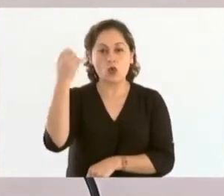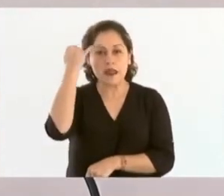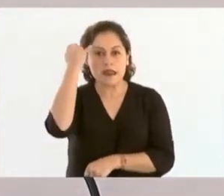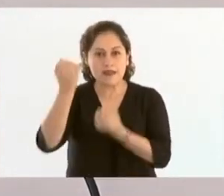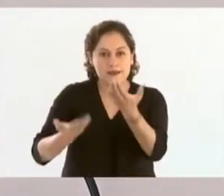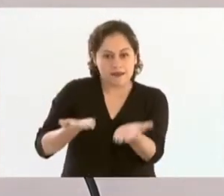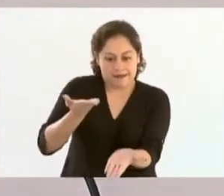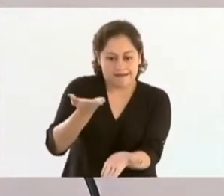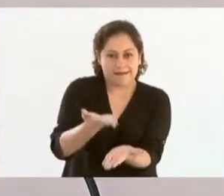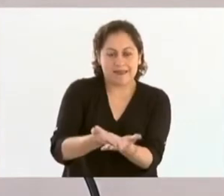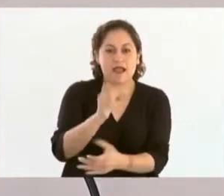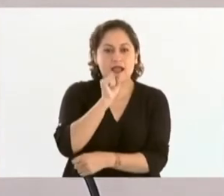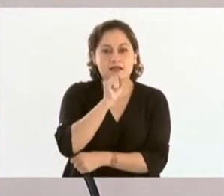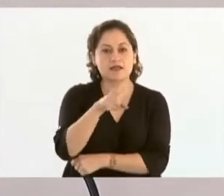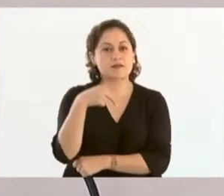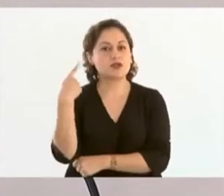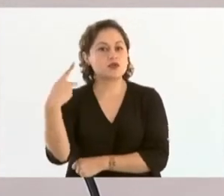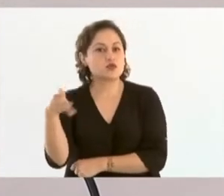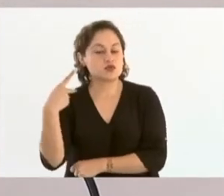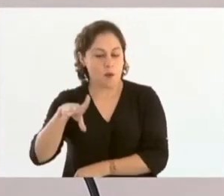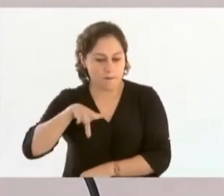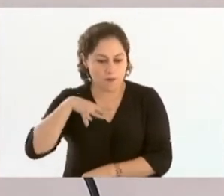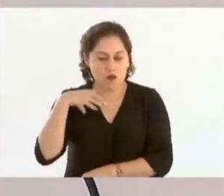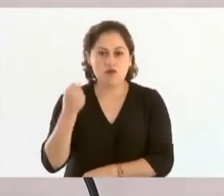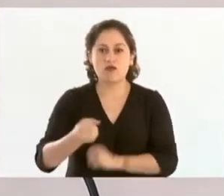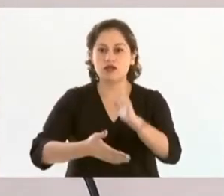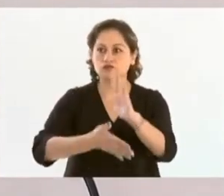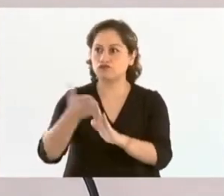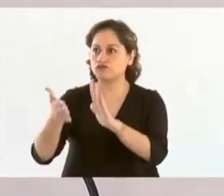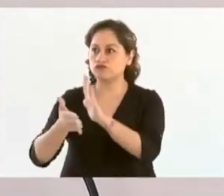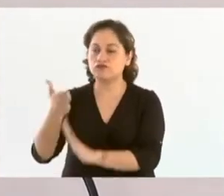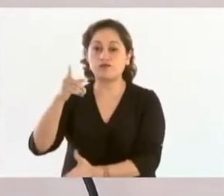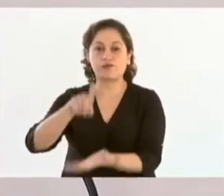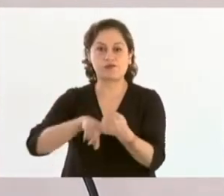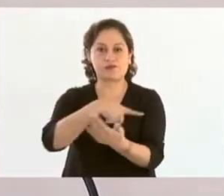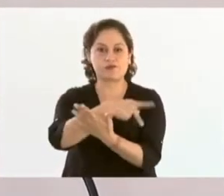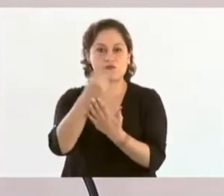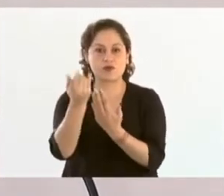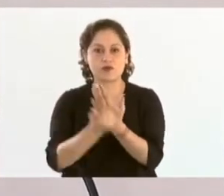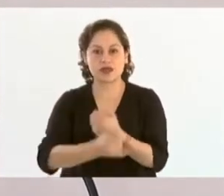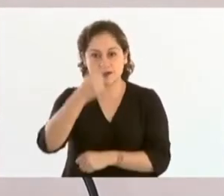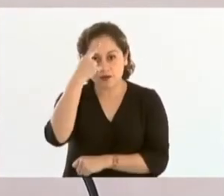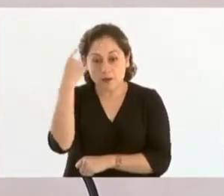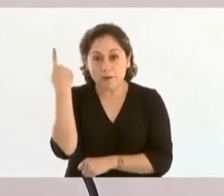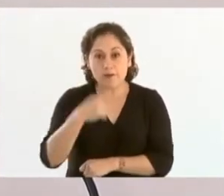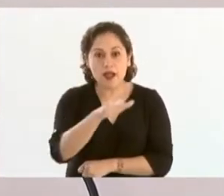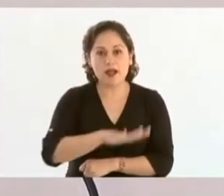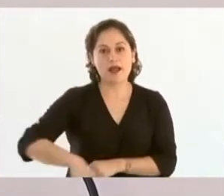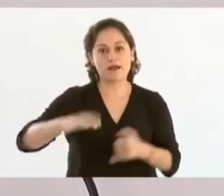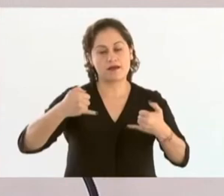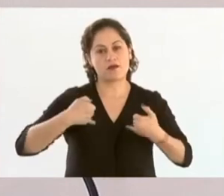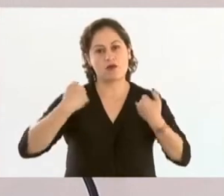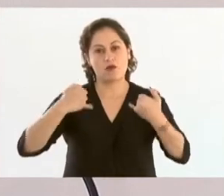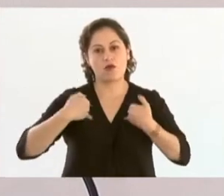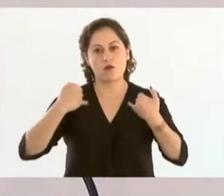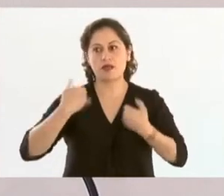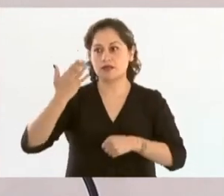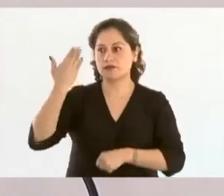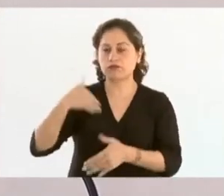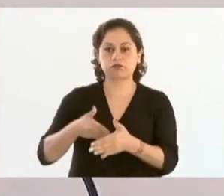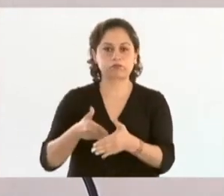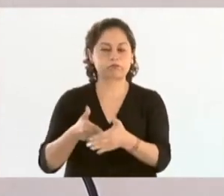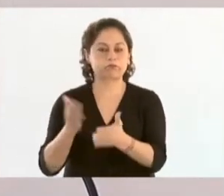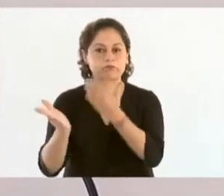de desarrollar un proyecto universitario para jóvenes y no tan jóvenes excluidos del derecho a estudiar,